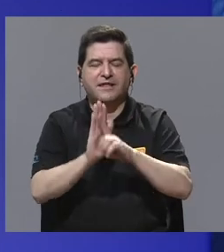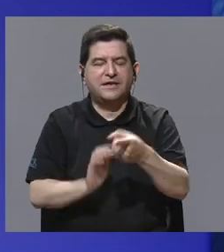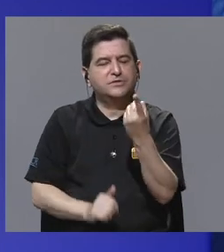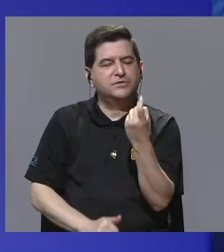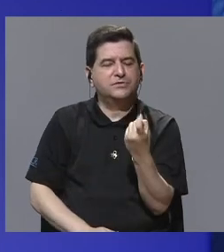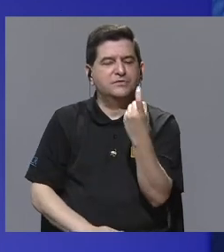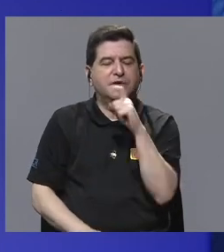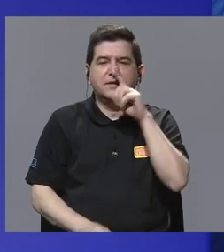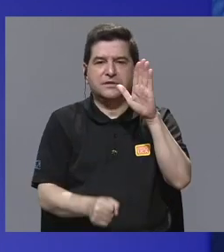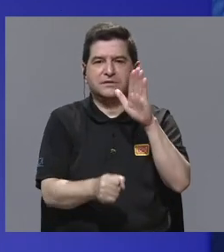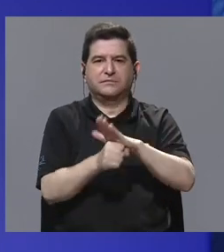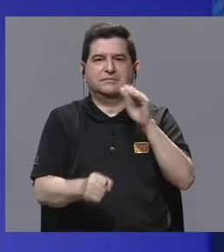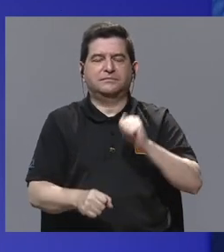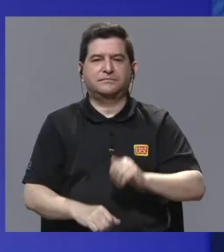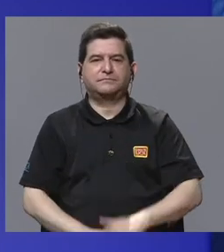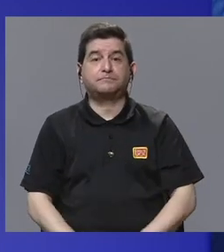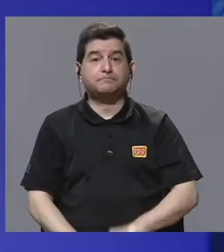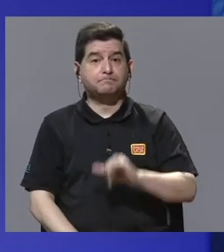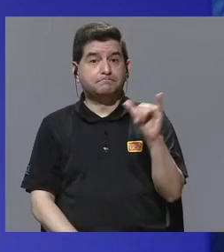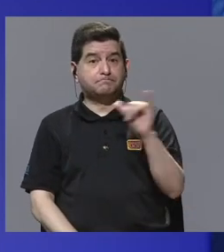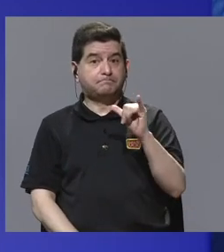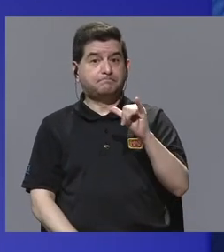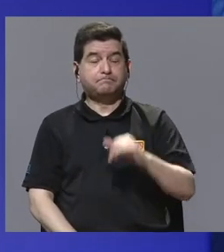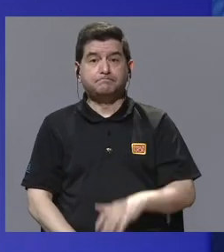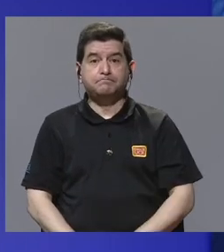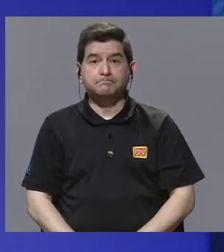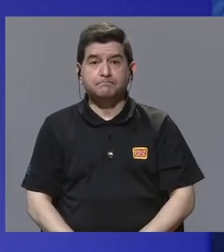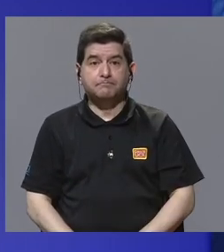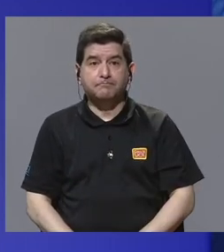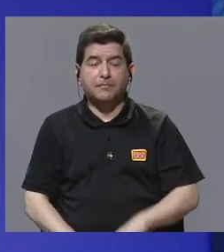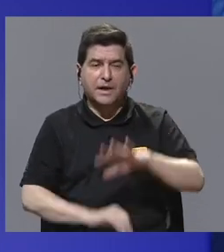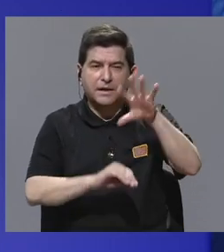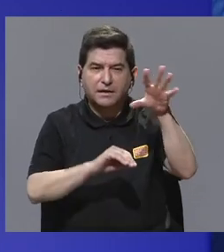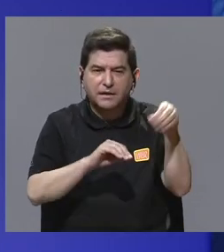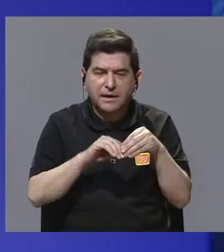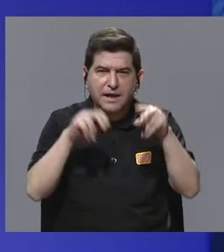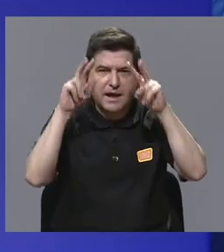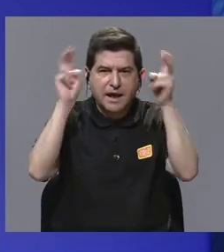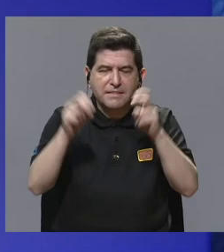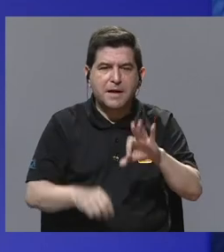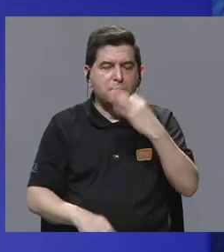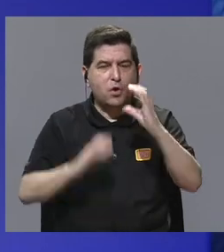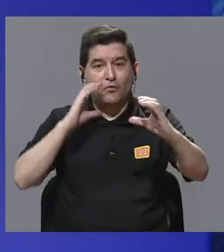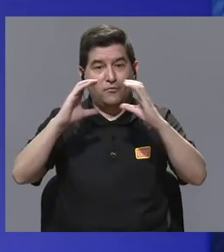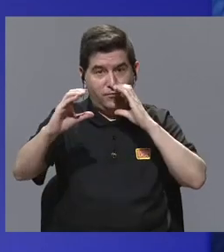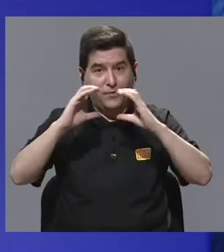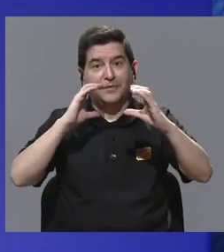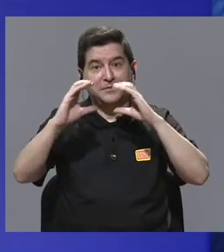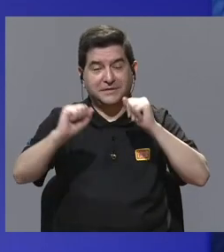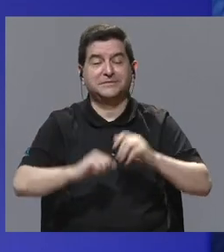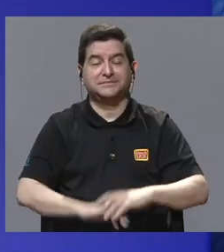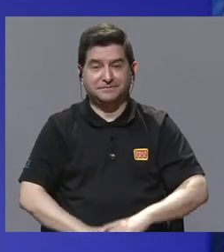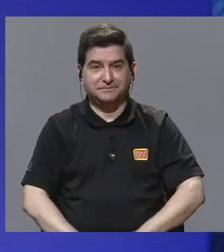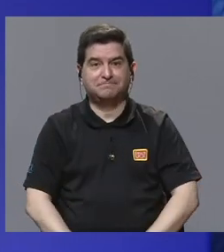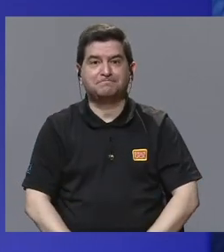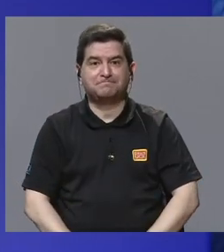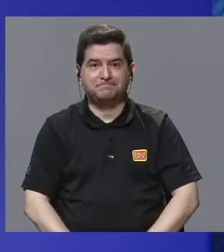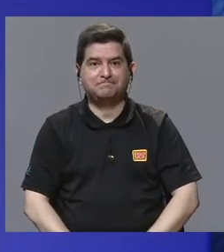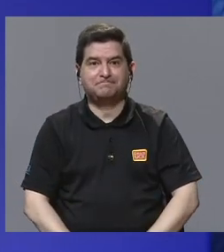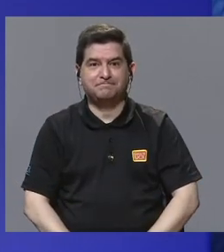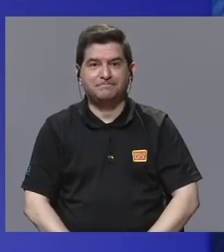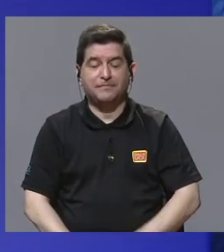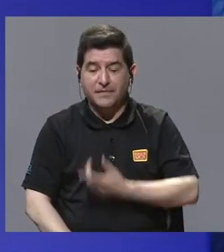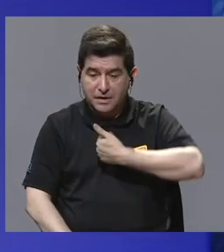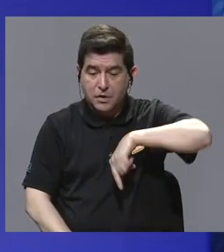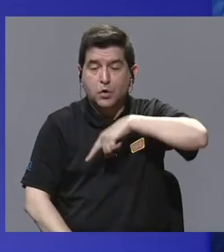falta. También está el tema de los medios de comunicación, ¿verdad?, que